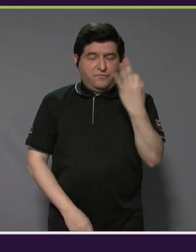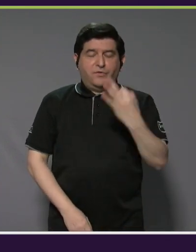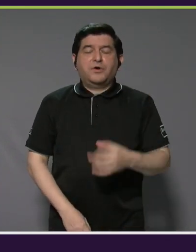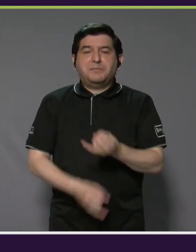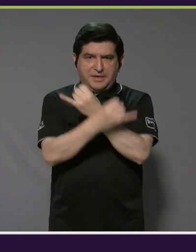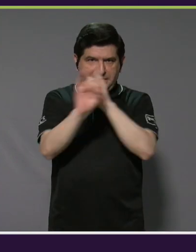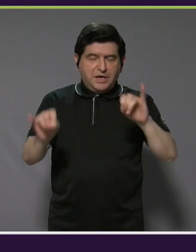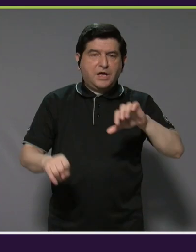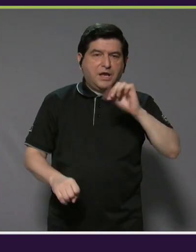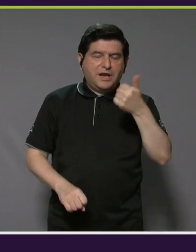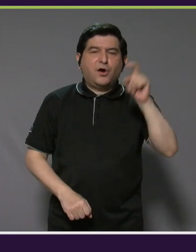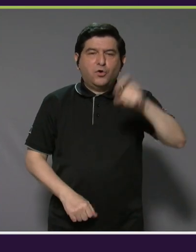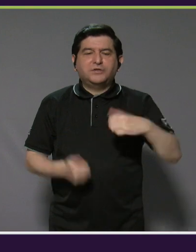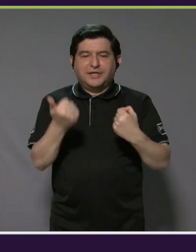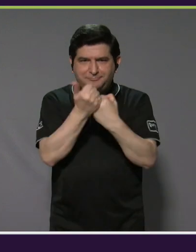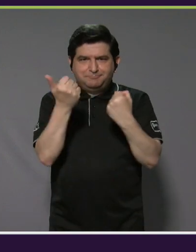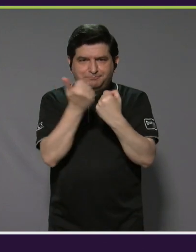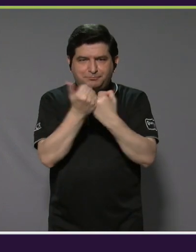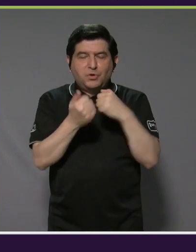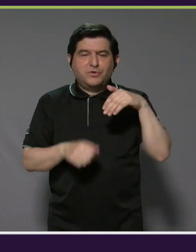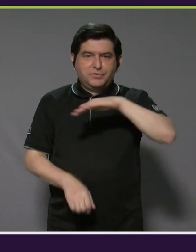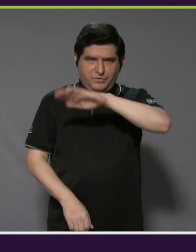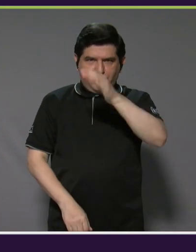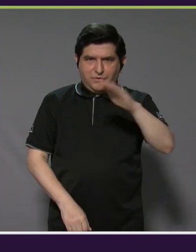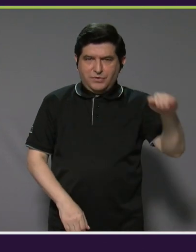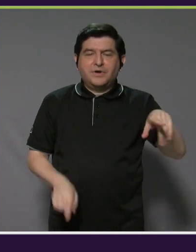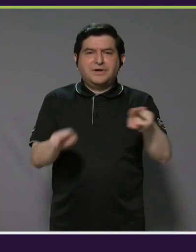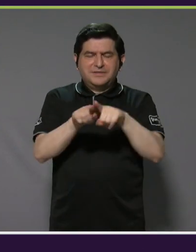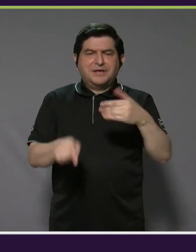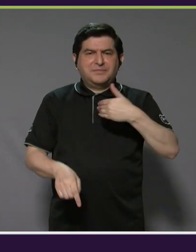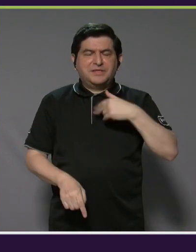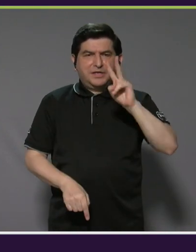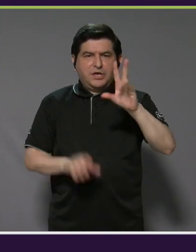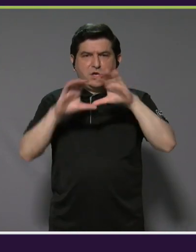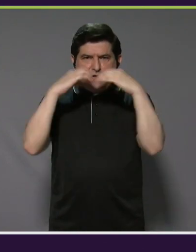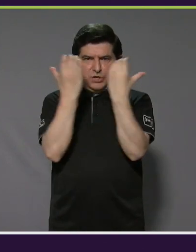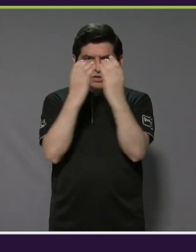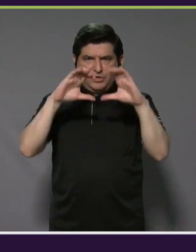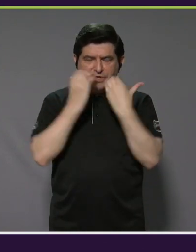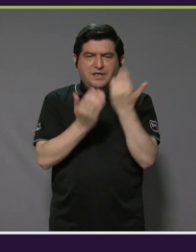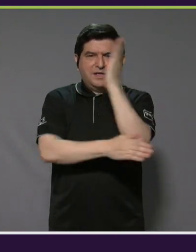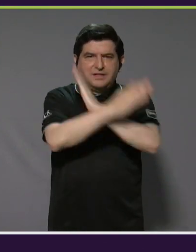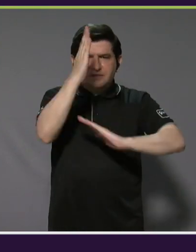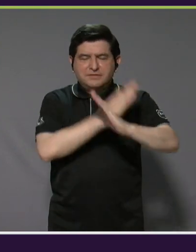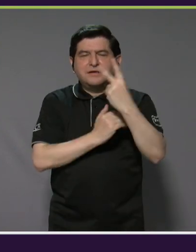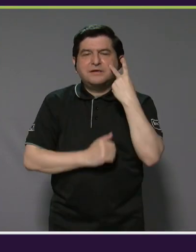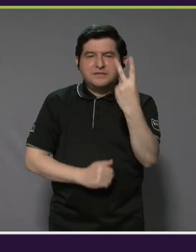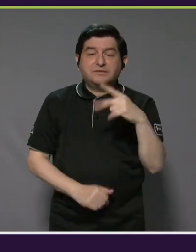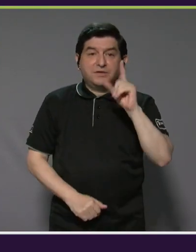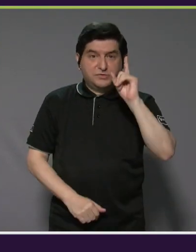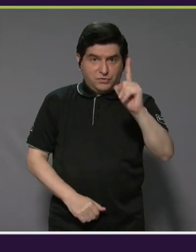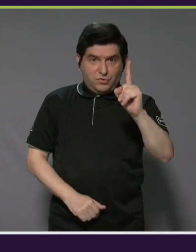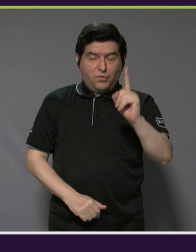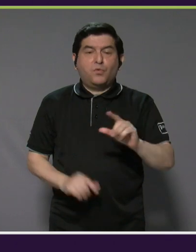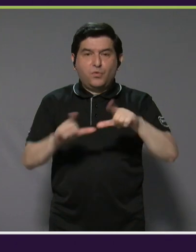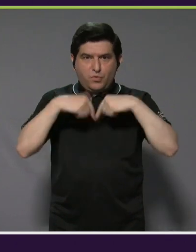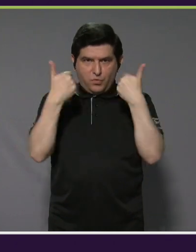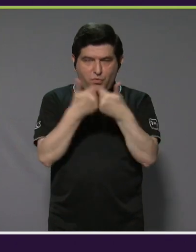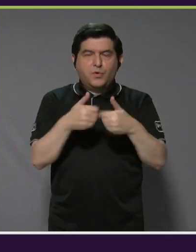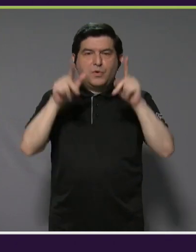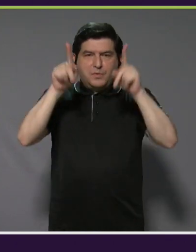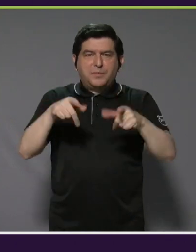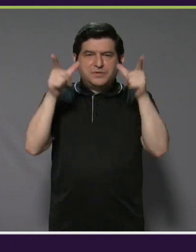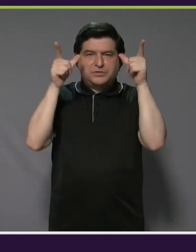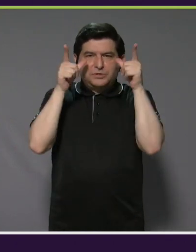y en la otra si se necesita asistencia en el agua. Nosotros también tenemos dos categorías de discapacidad visual, una de estas divisiones es para